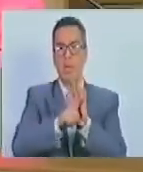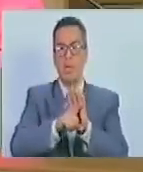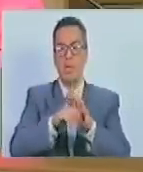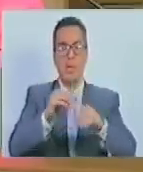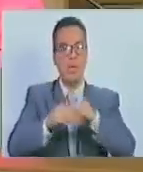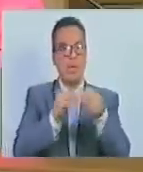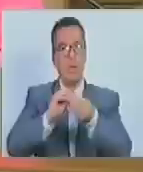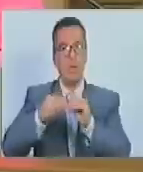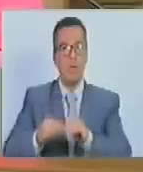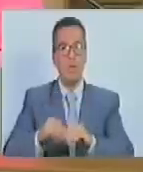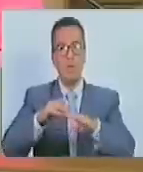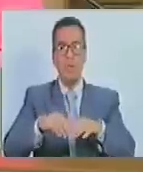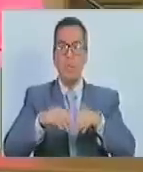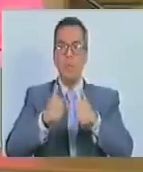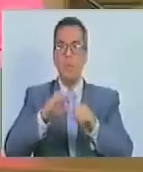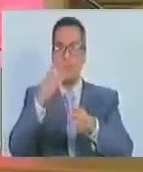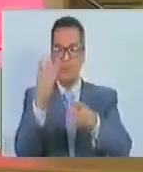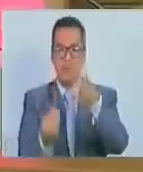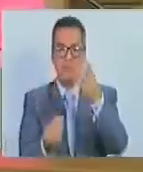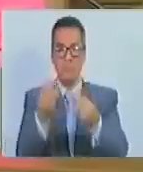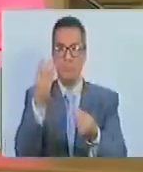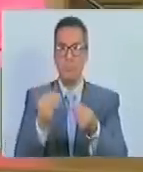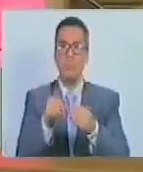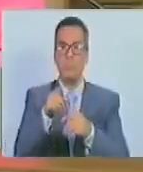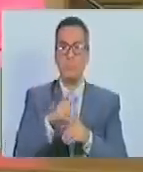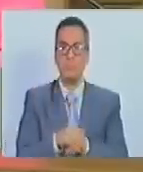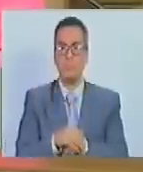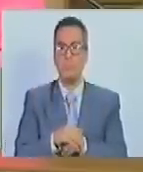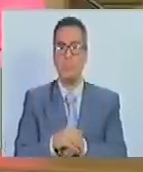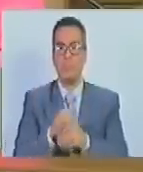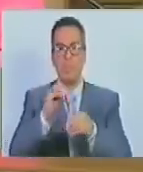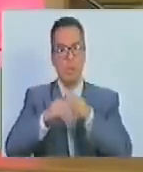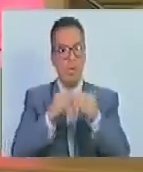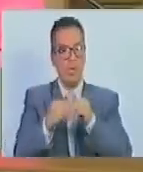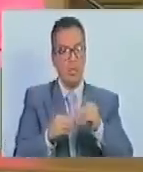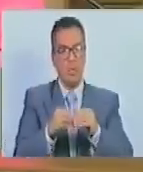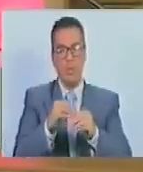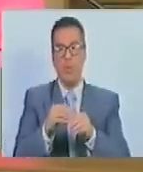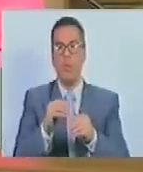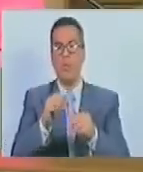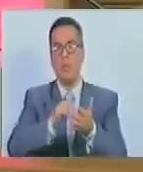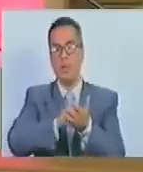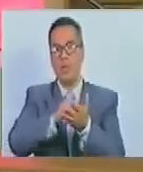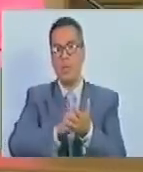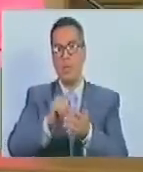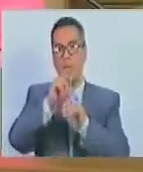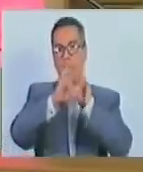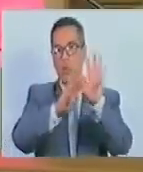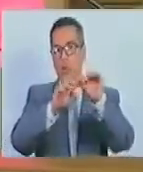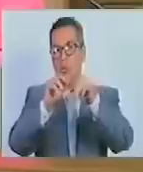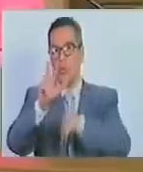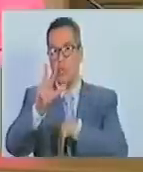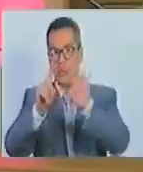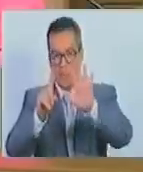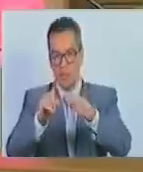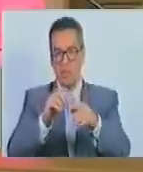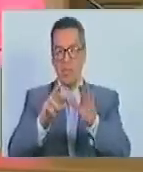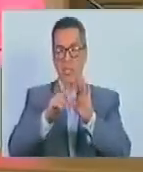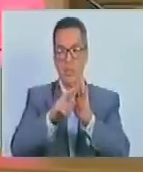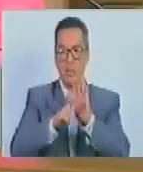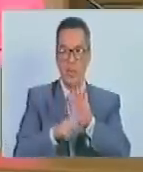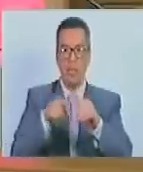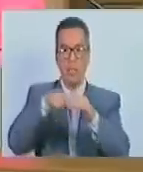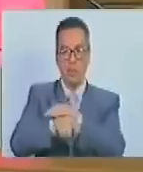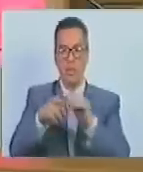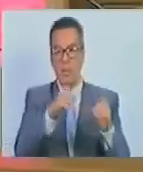reforma de la ley orgánica de los consejos comunales, de conformidad con lo establecido en el artículo 96 del Reglamento